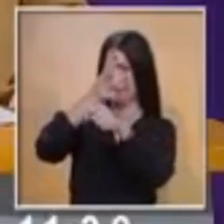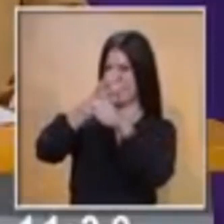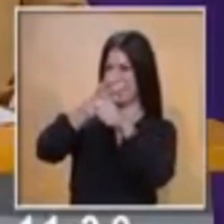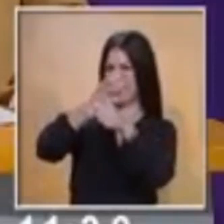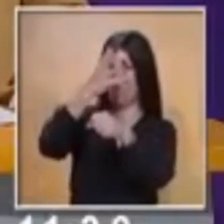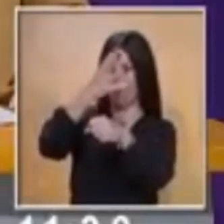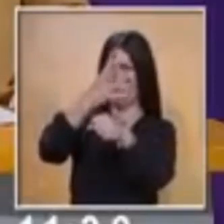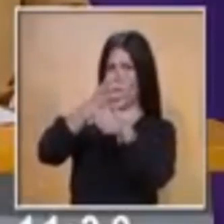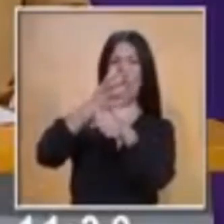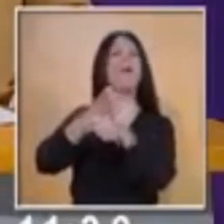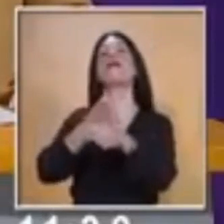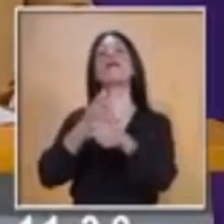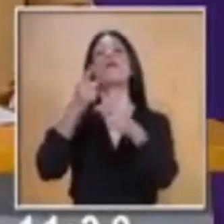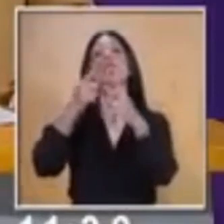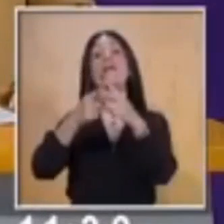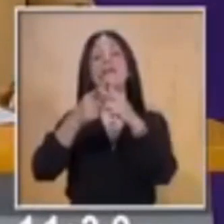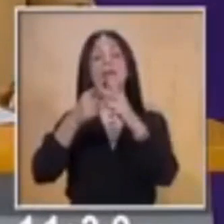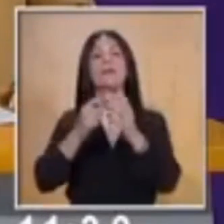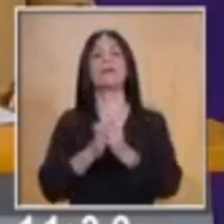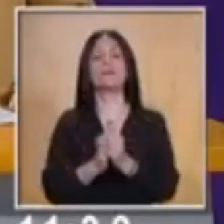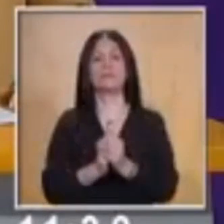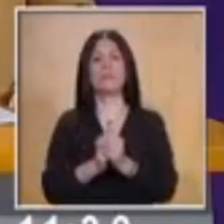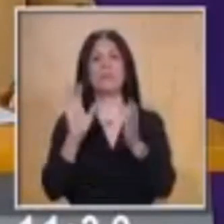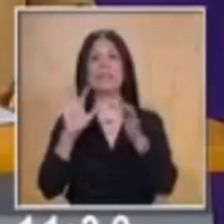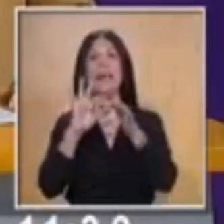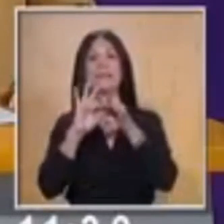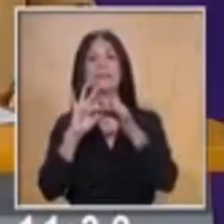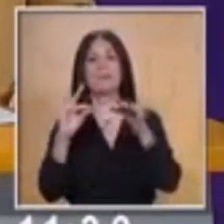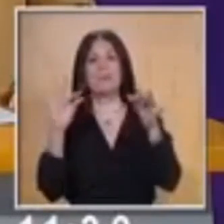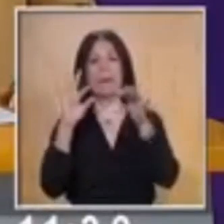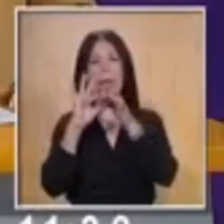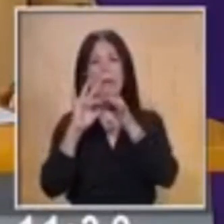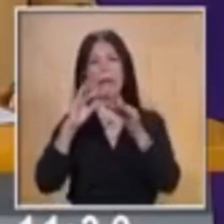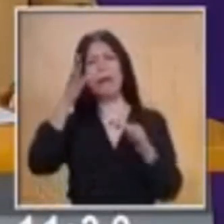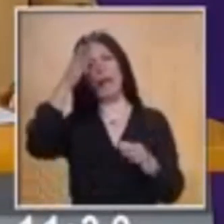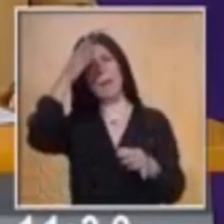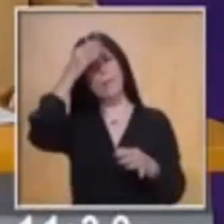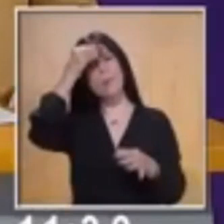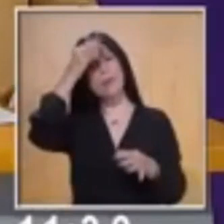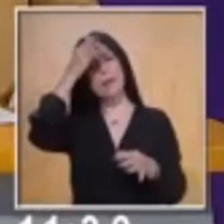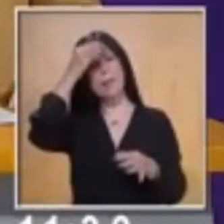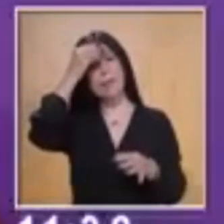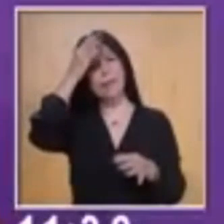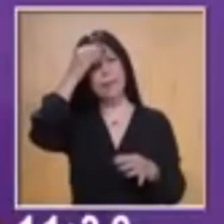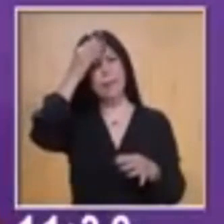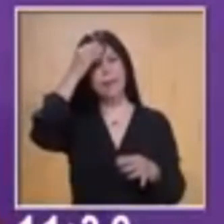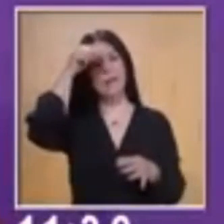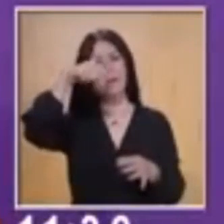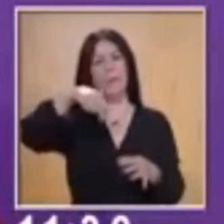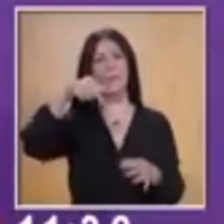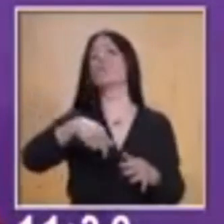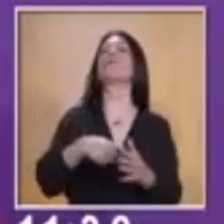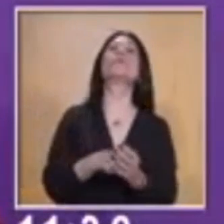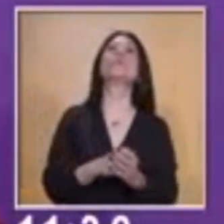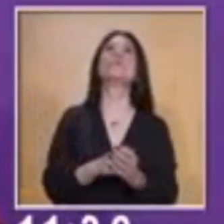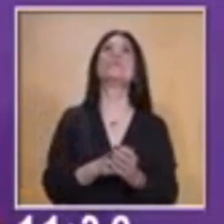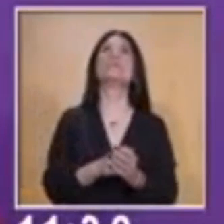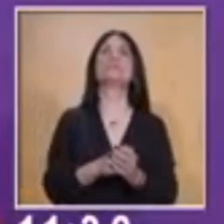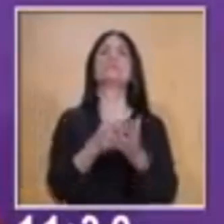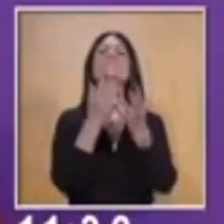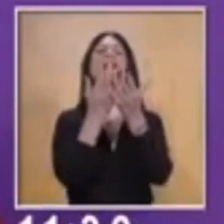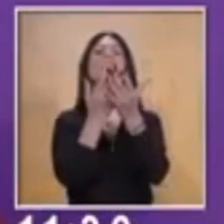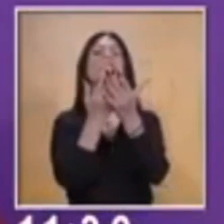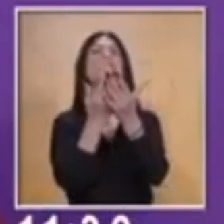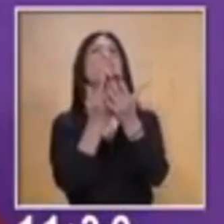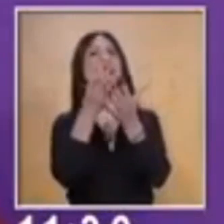de primaria. Bueno, pues vamos a explicar lo que vamos a aprender el día de hoy con los siguientes aprendizajes esperados